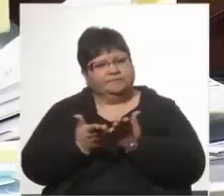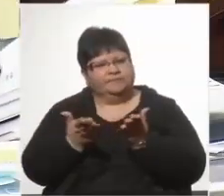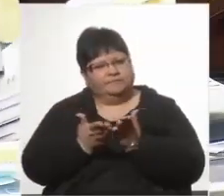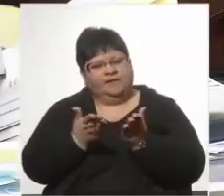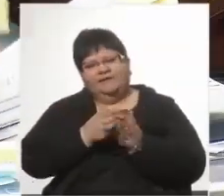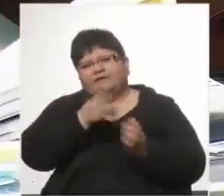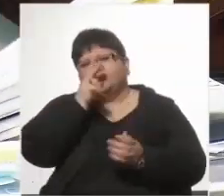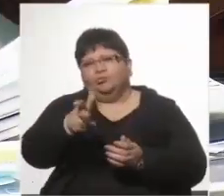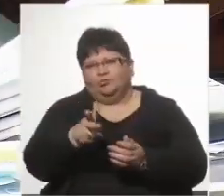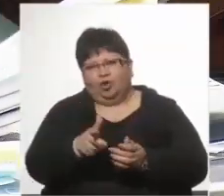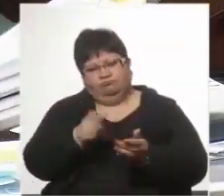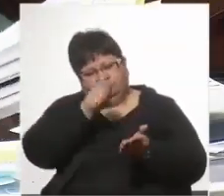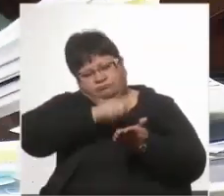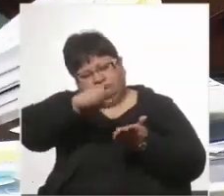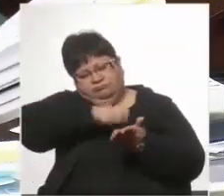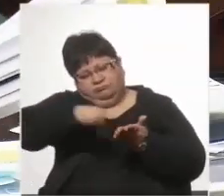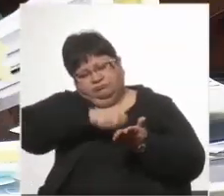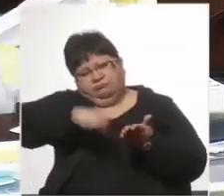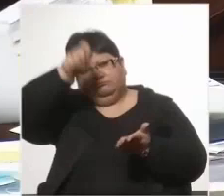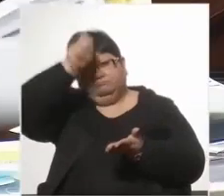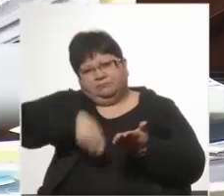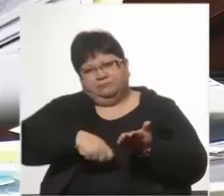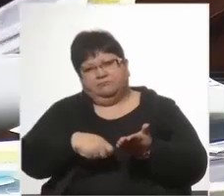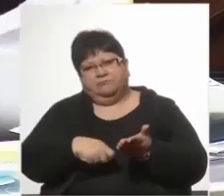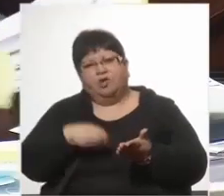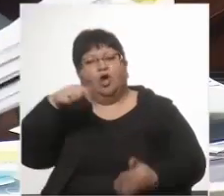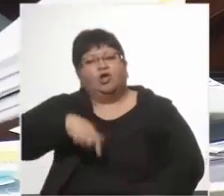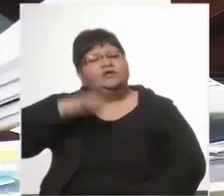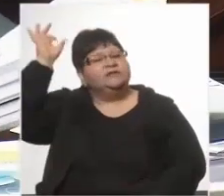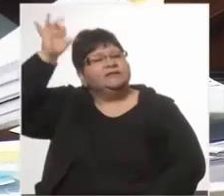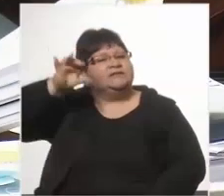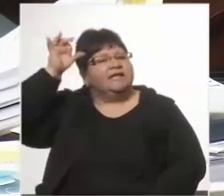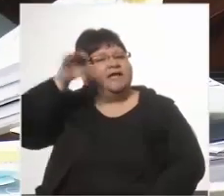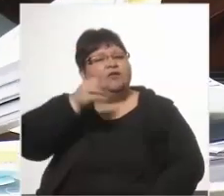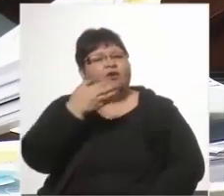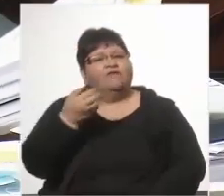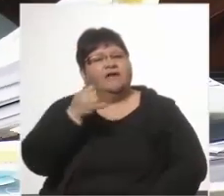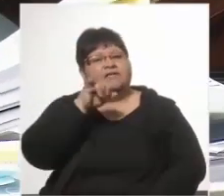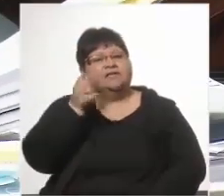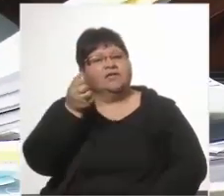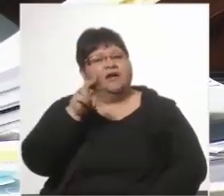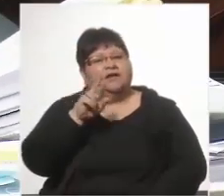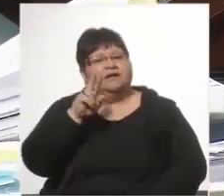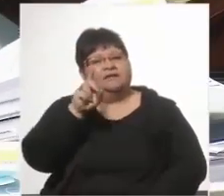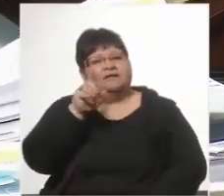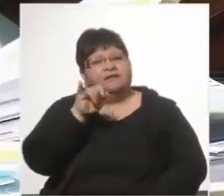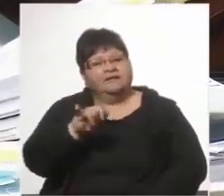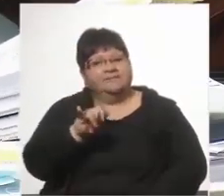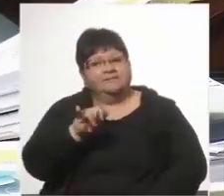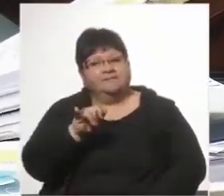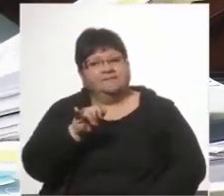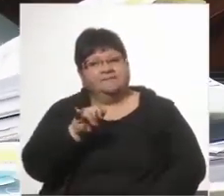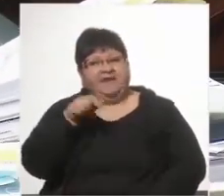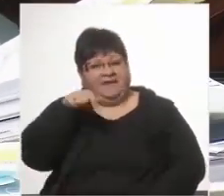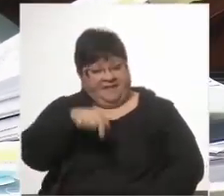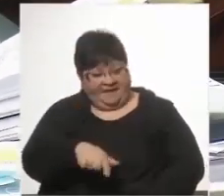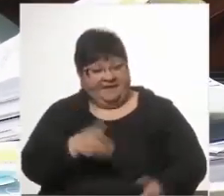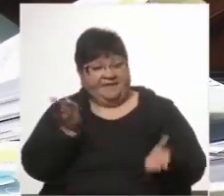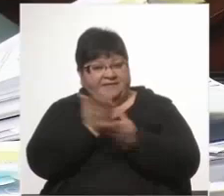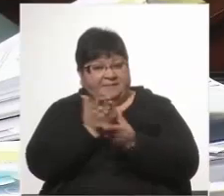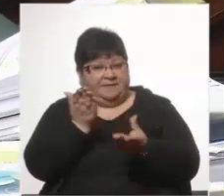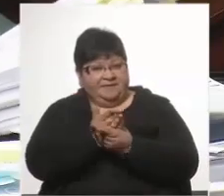firmadas por el hoy senador, va a ser que implica movimientos de este expediente